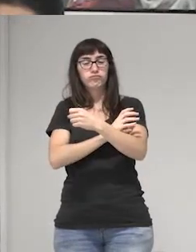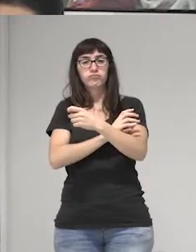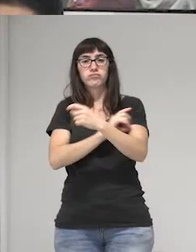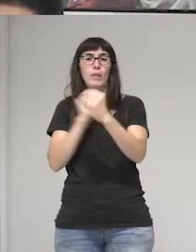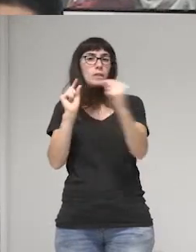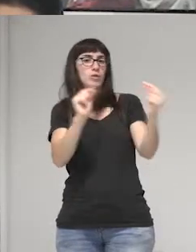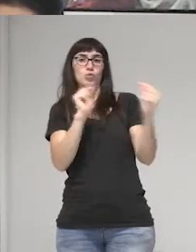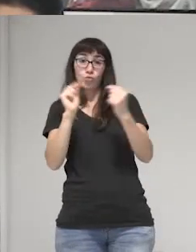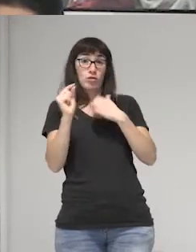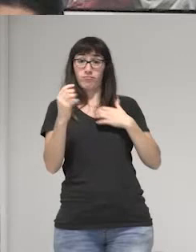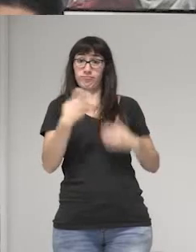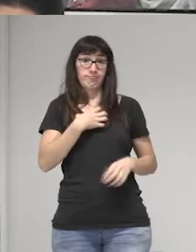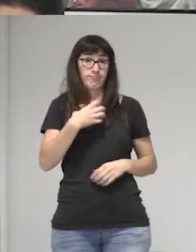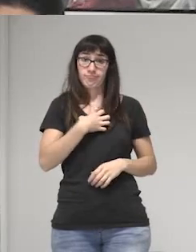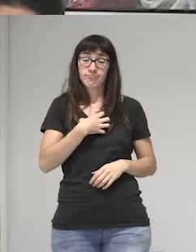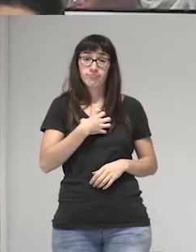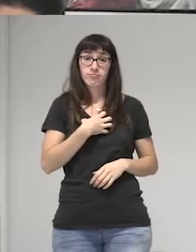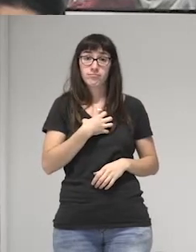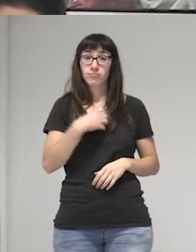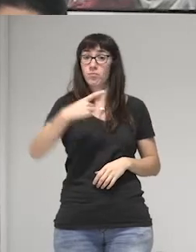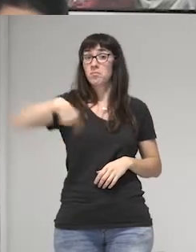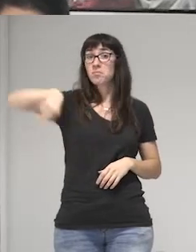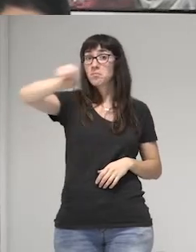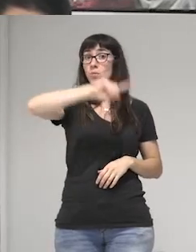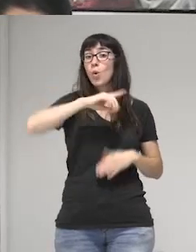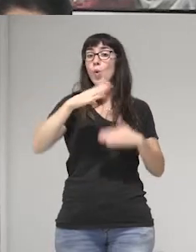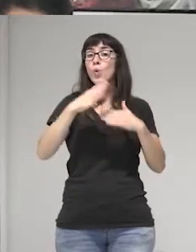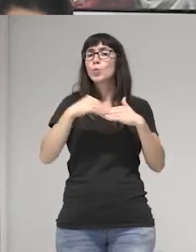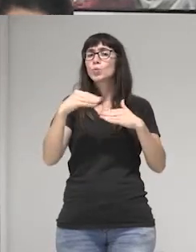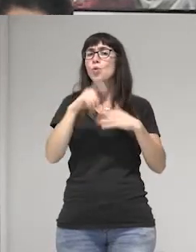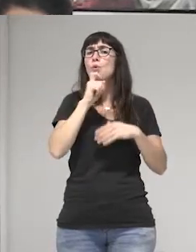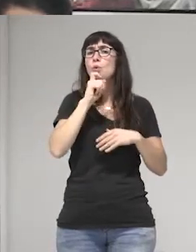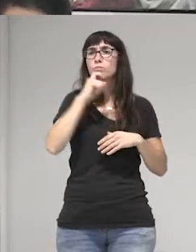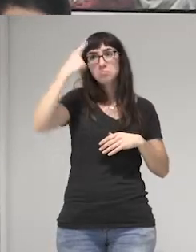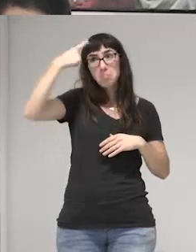y no necesariamente sabemos cómo usar el poder.